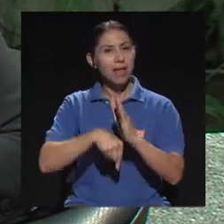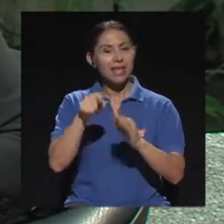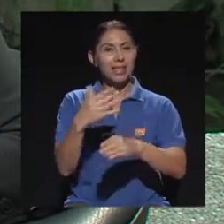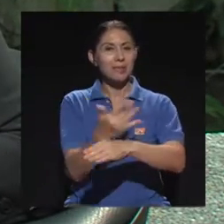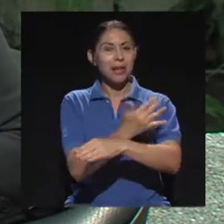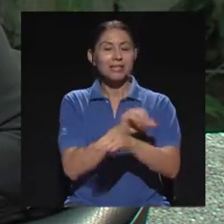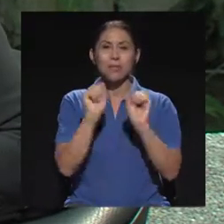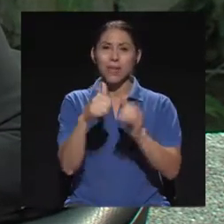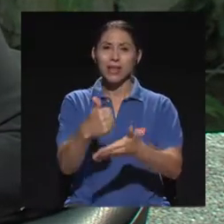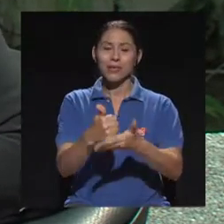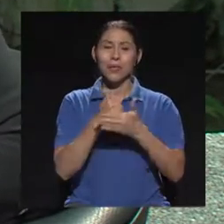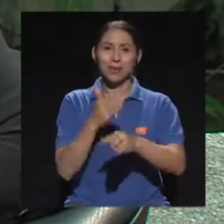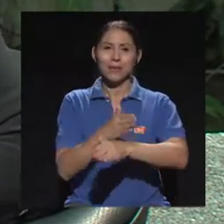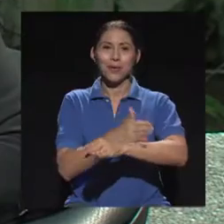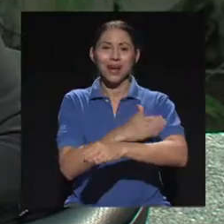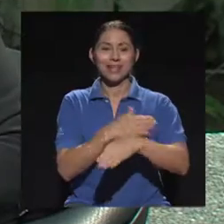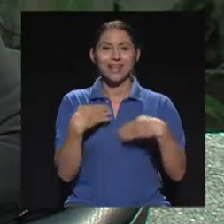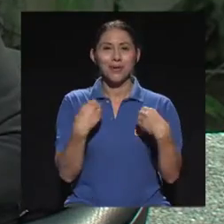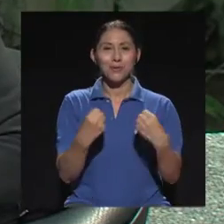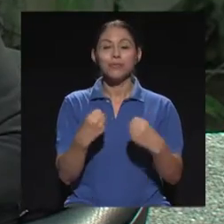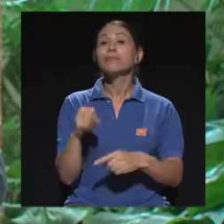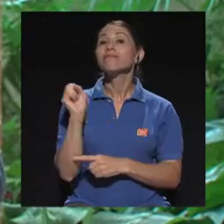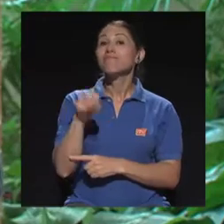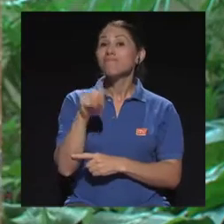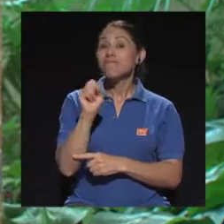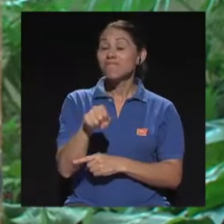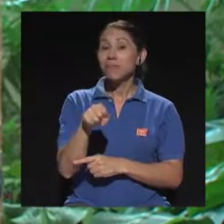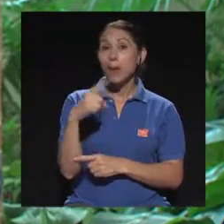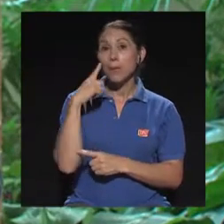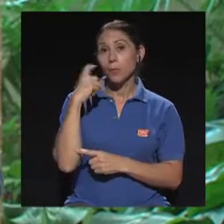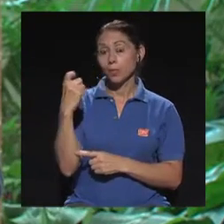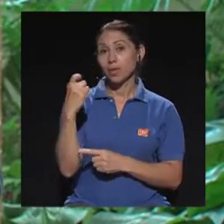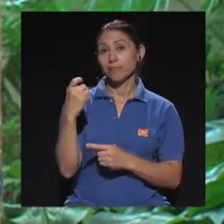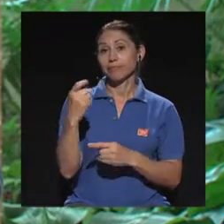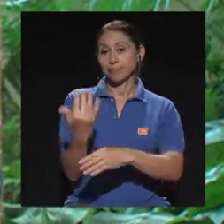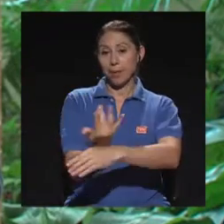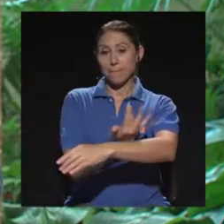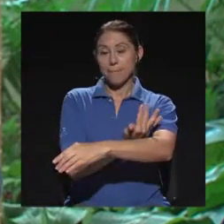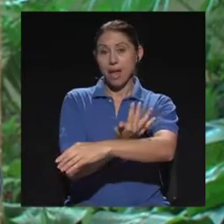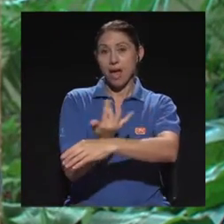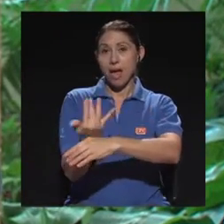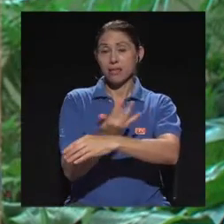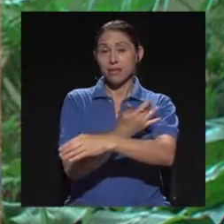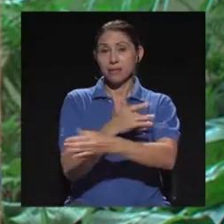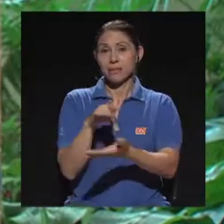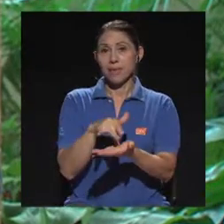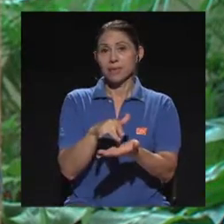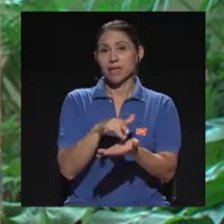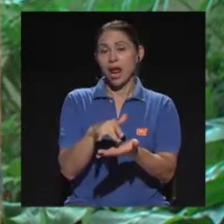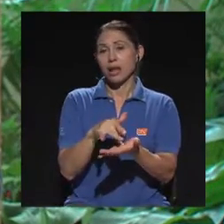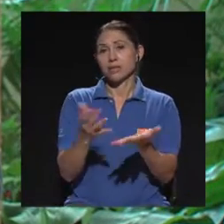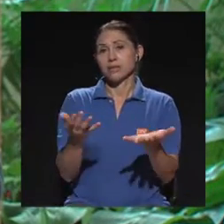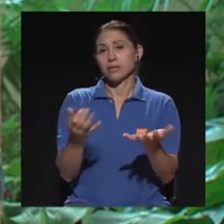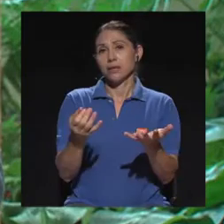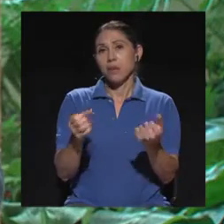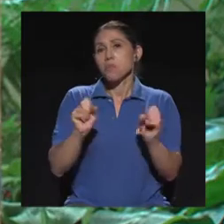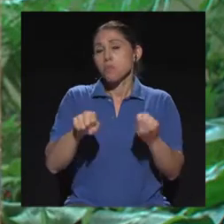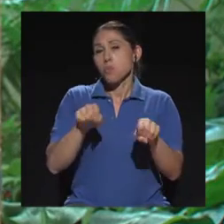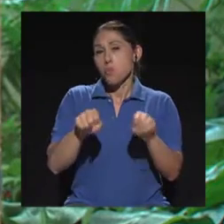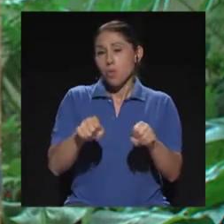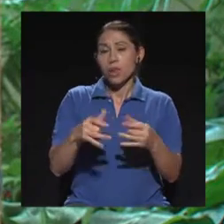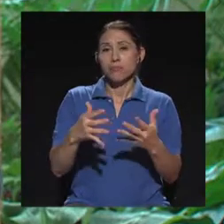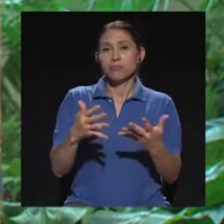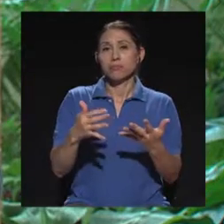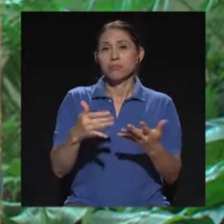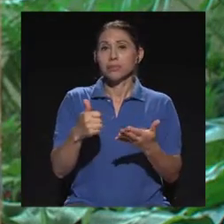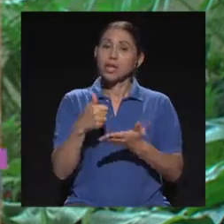pueden ayudar mucho a mejorar nuestra salud. Sí, efectivamente María del Maris porque bueno, las plantas medicinales pueden ser de ayuda